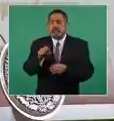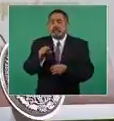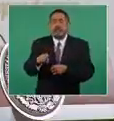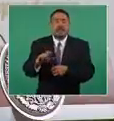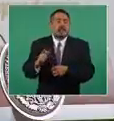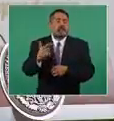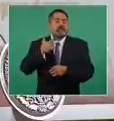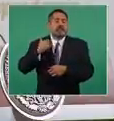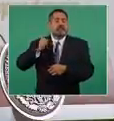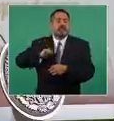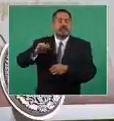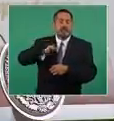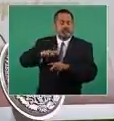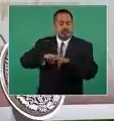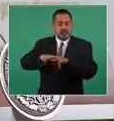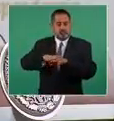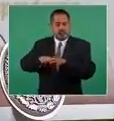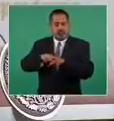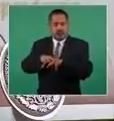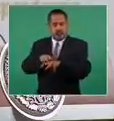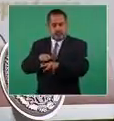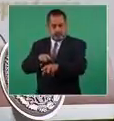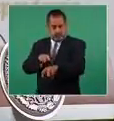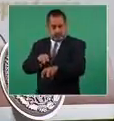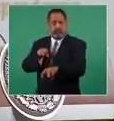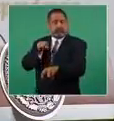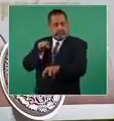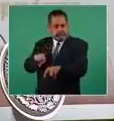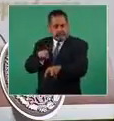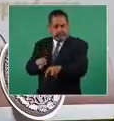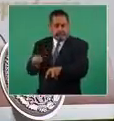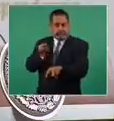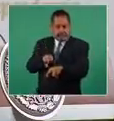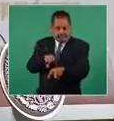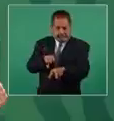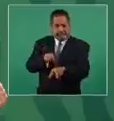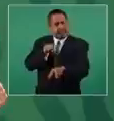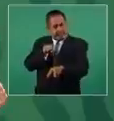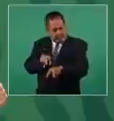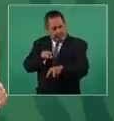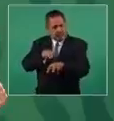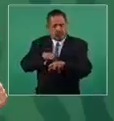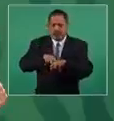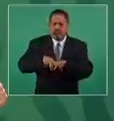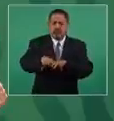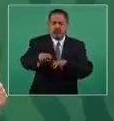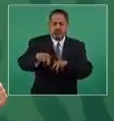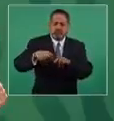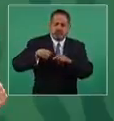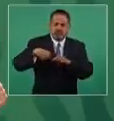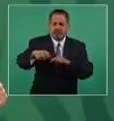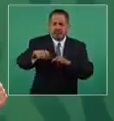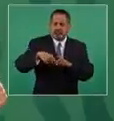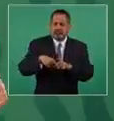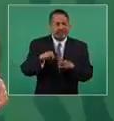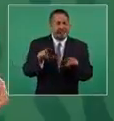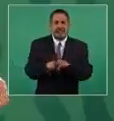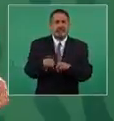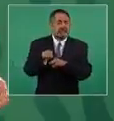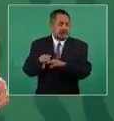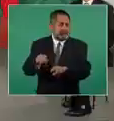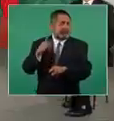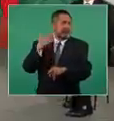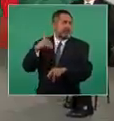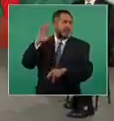vía que se construyó a mediados